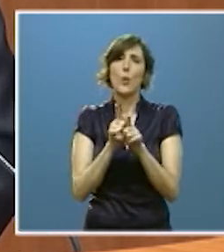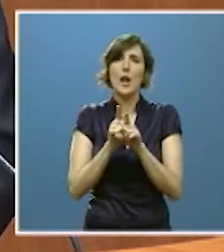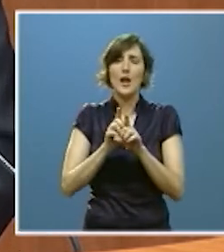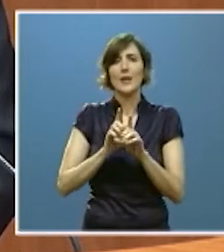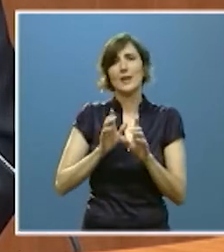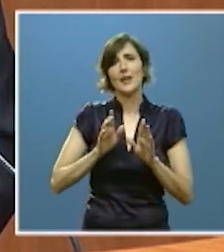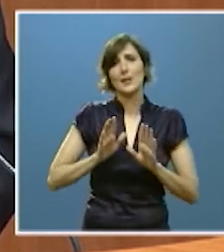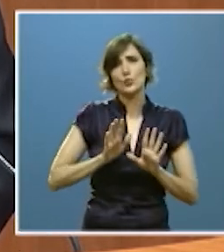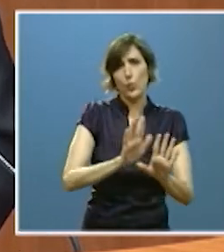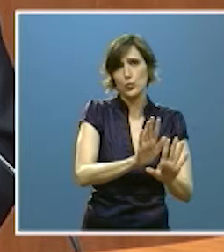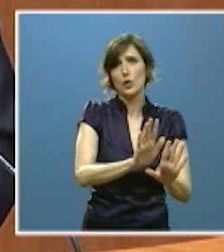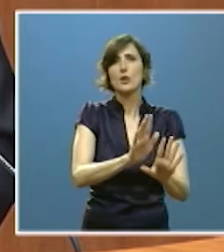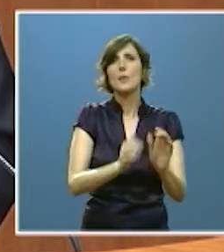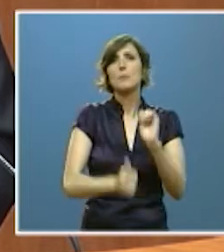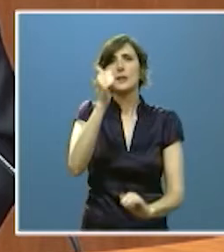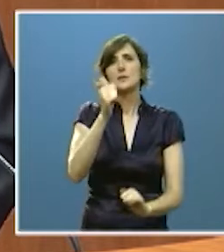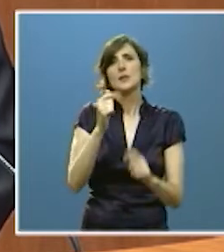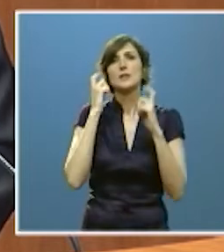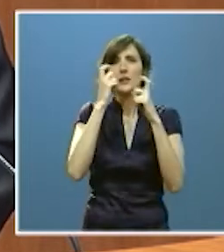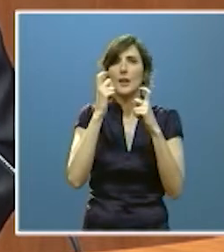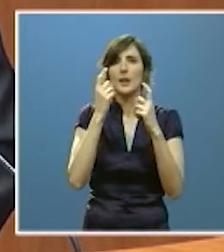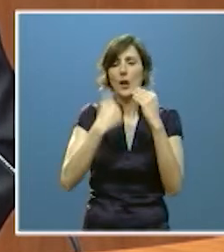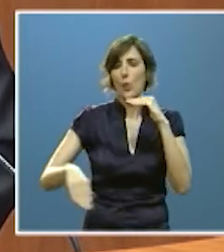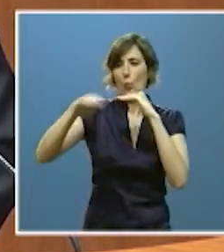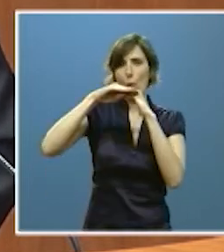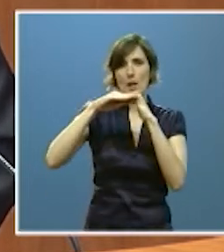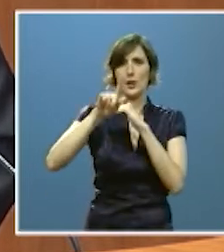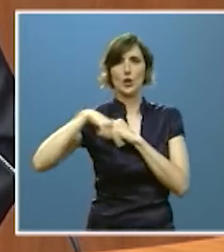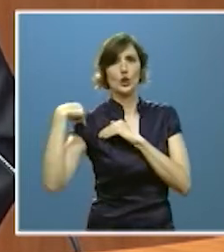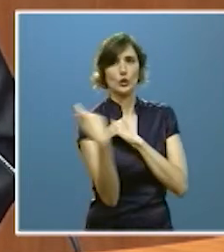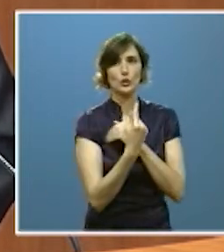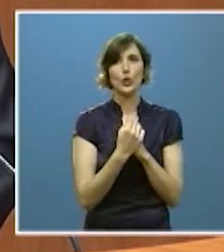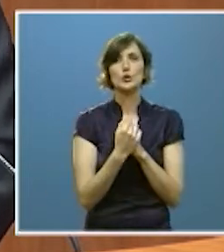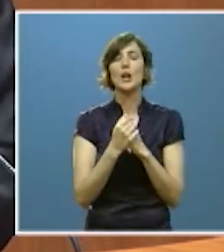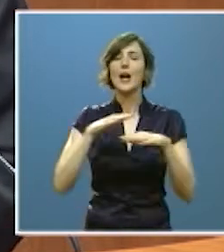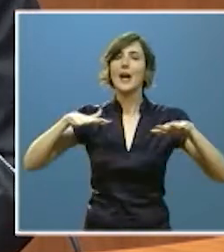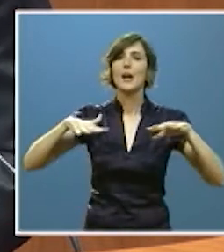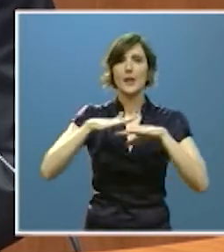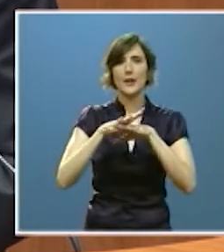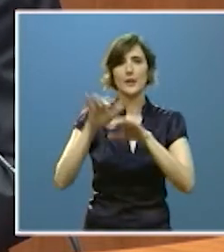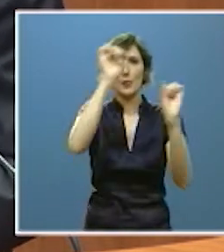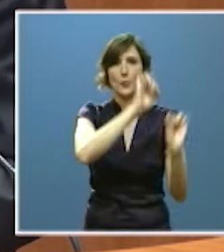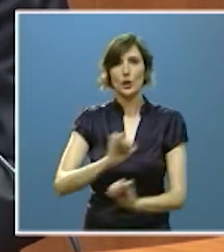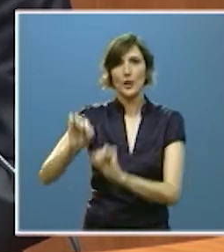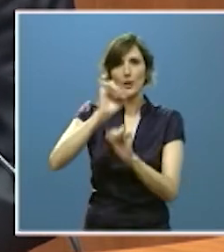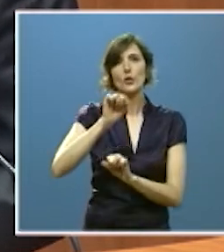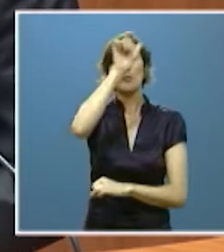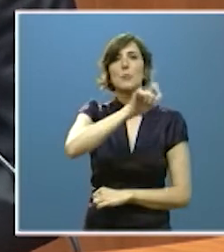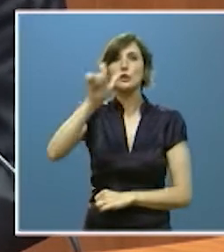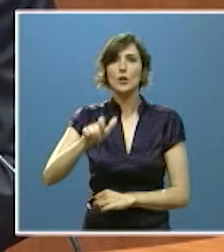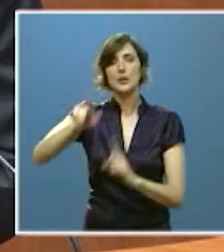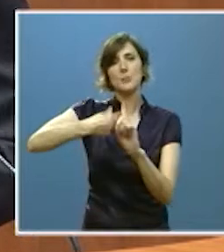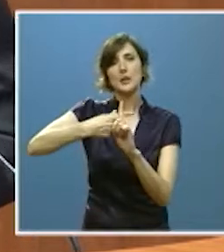en la realización más efectiva del principio de igualdad es la red de protección a las personas y familias